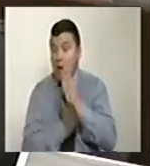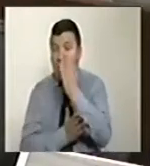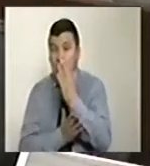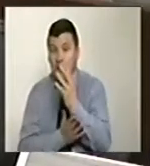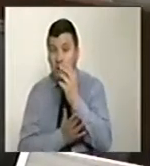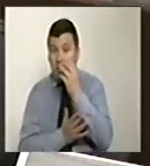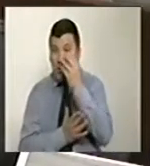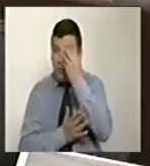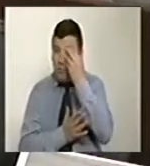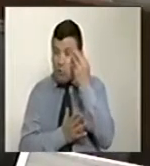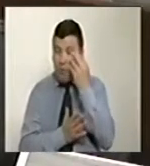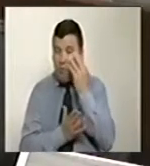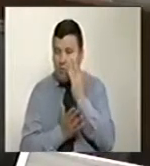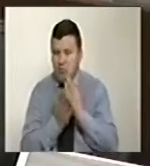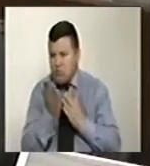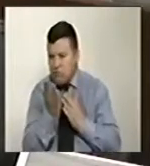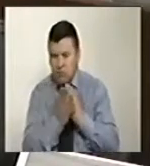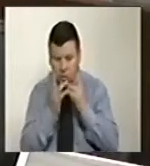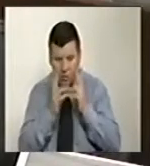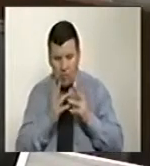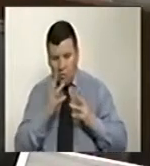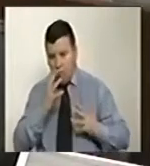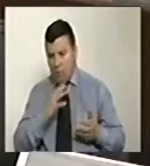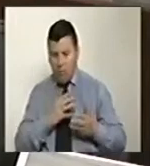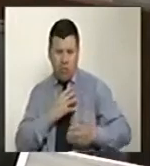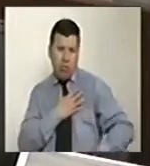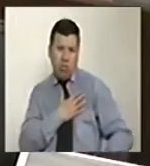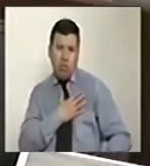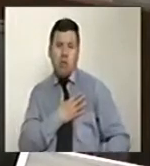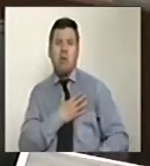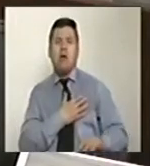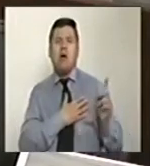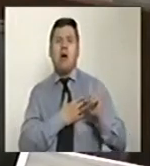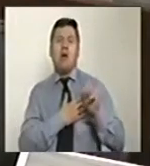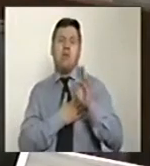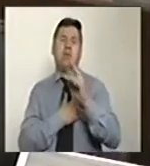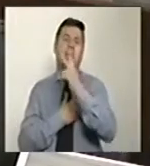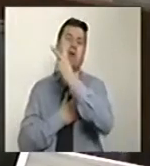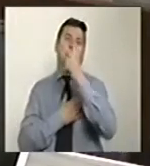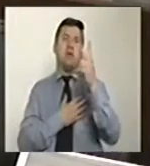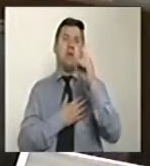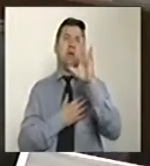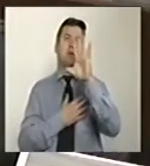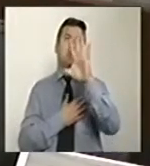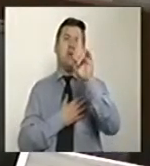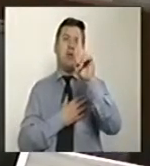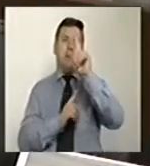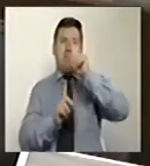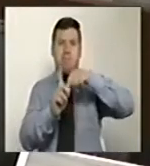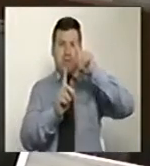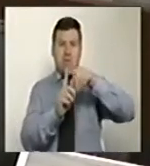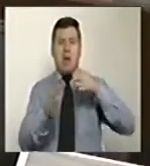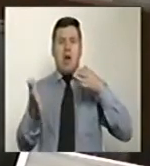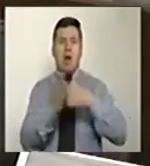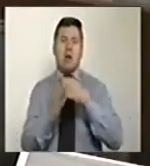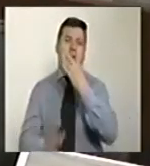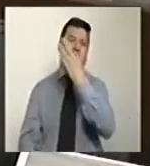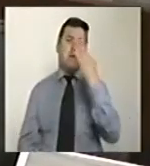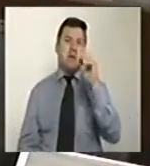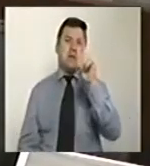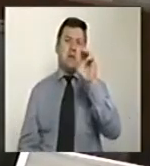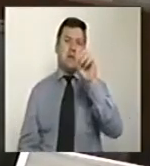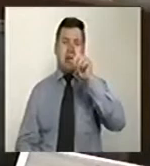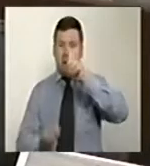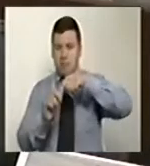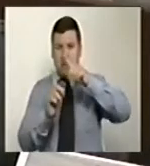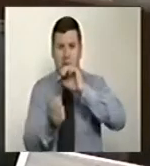pérdida parcial o total, funcional o anatómica, la pena será de 251 meses a 360 meses de